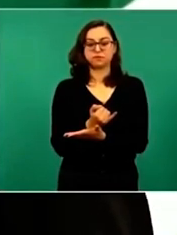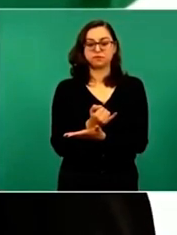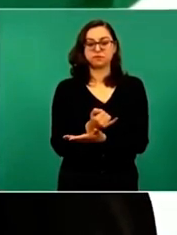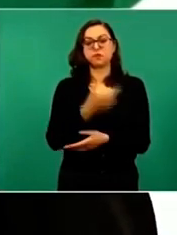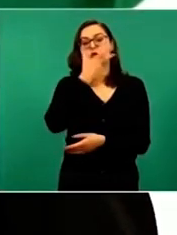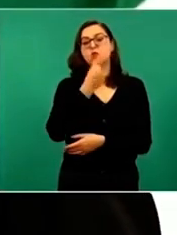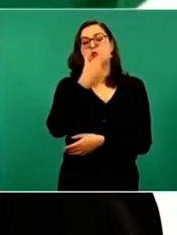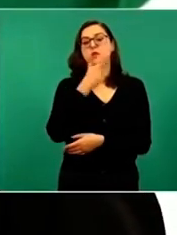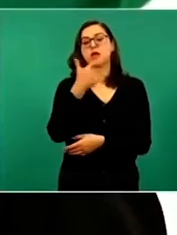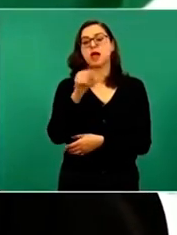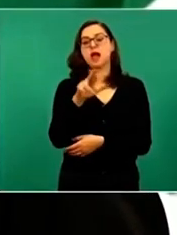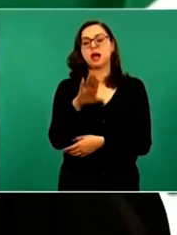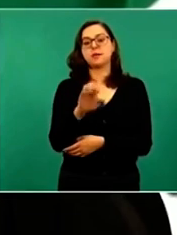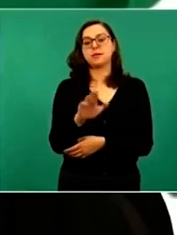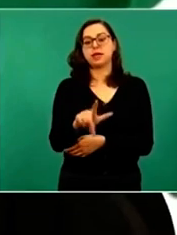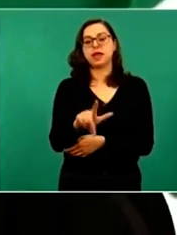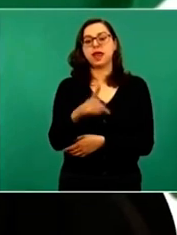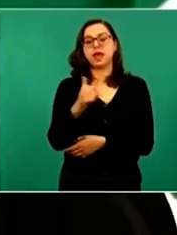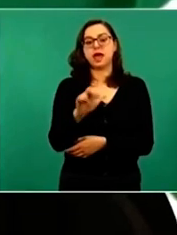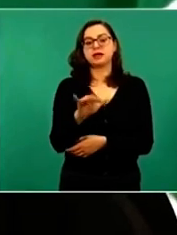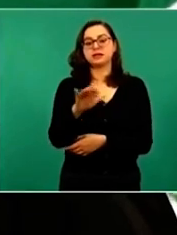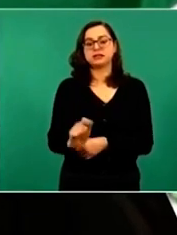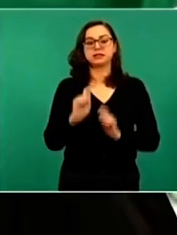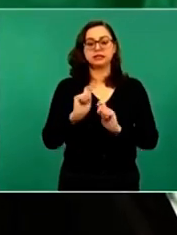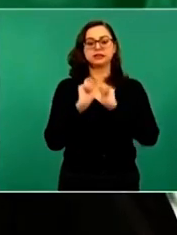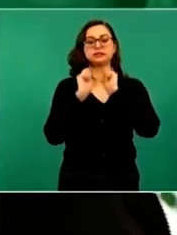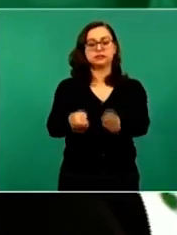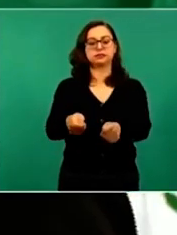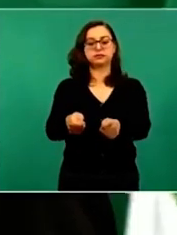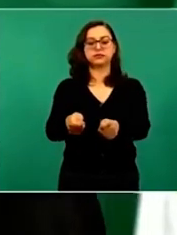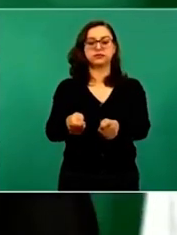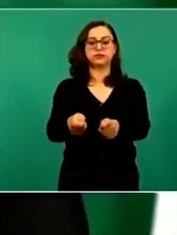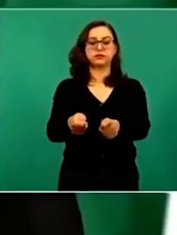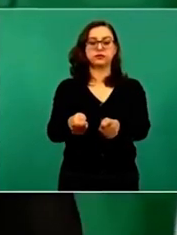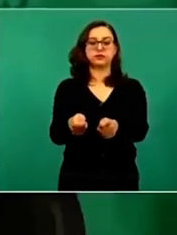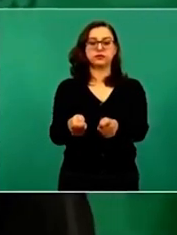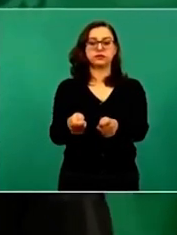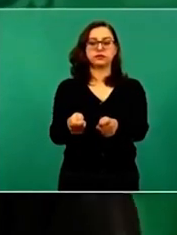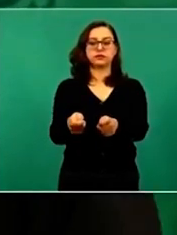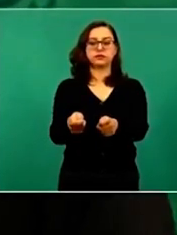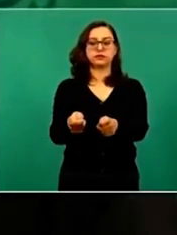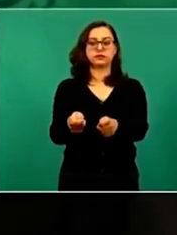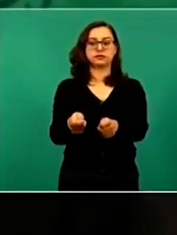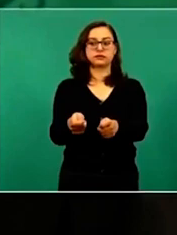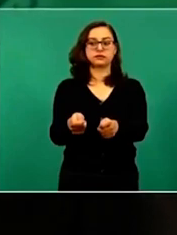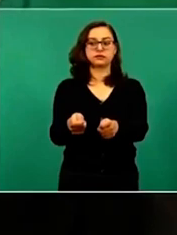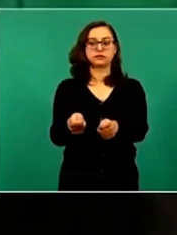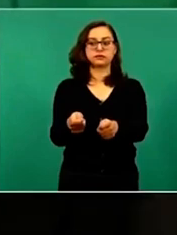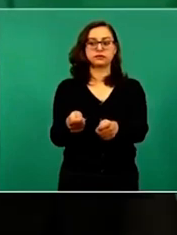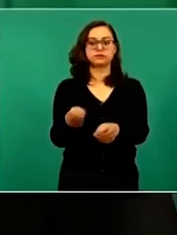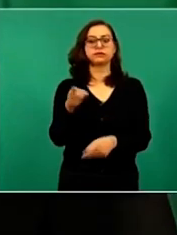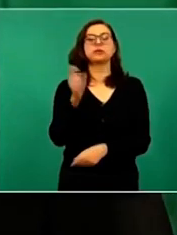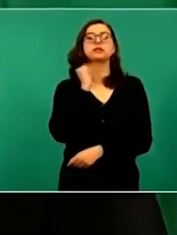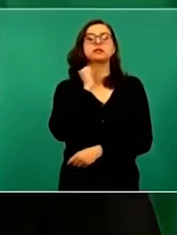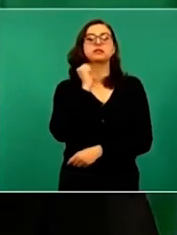Gabriel García, que es